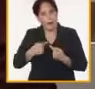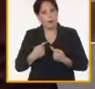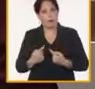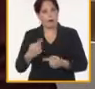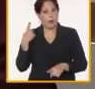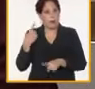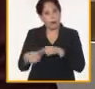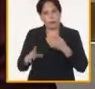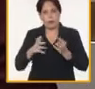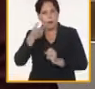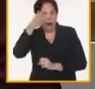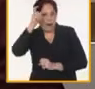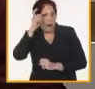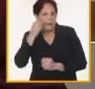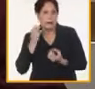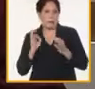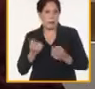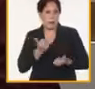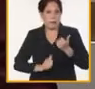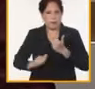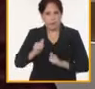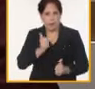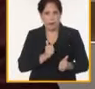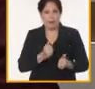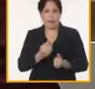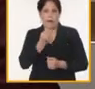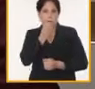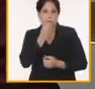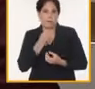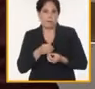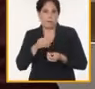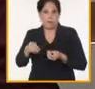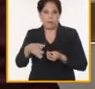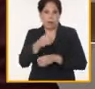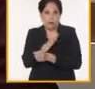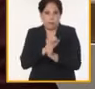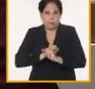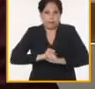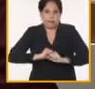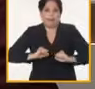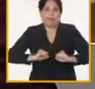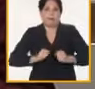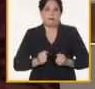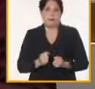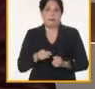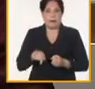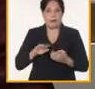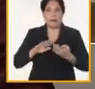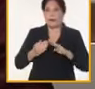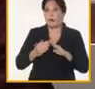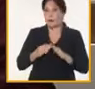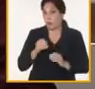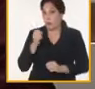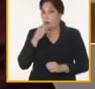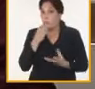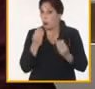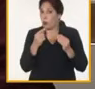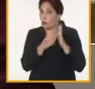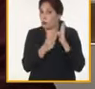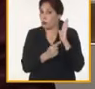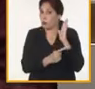de la ganadería con la base alimentaria entonces si nosotros aquí no discutimos también la base alimentaria